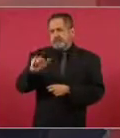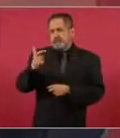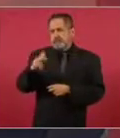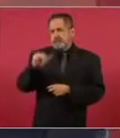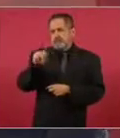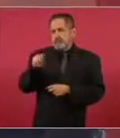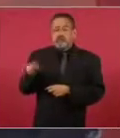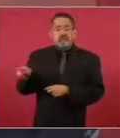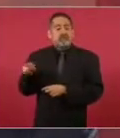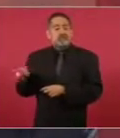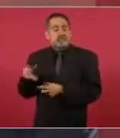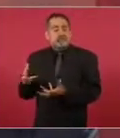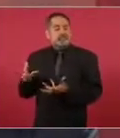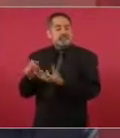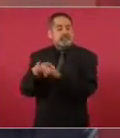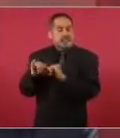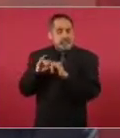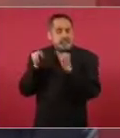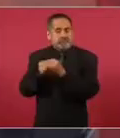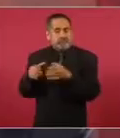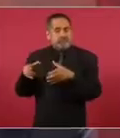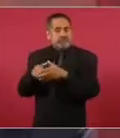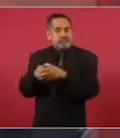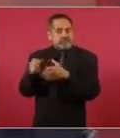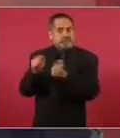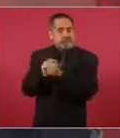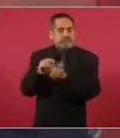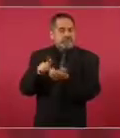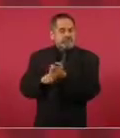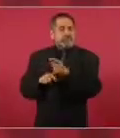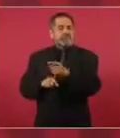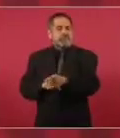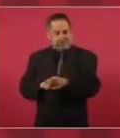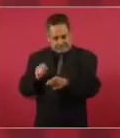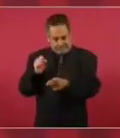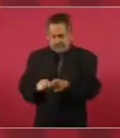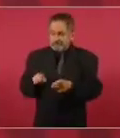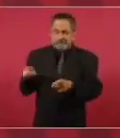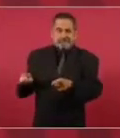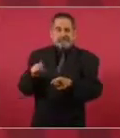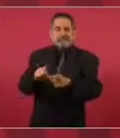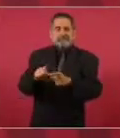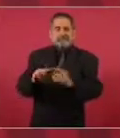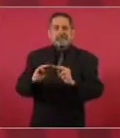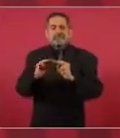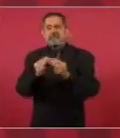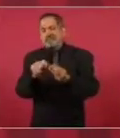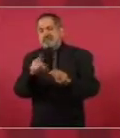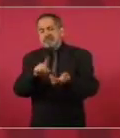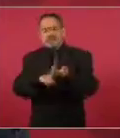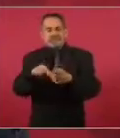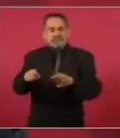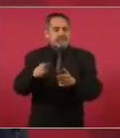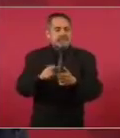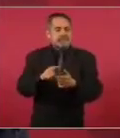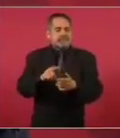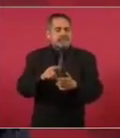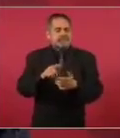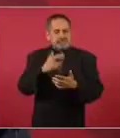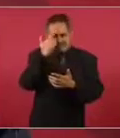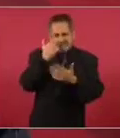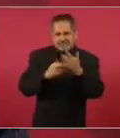reunirme con miembros del cartel de Sinaloa,